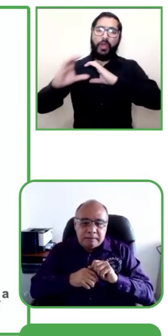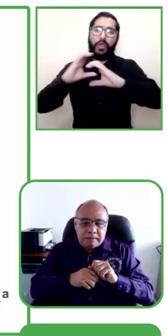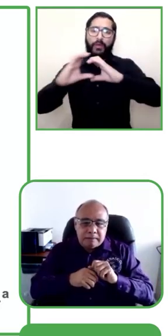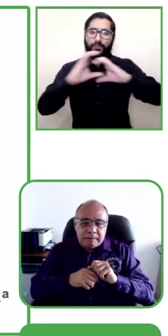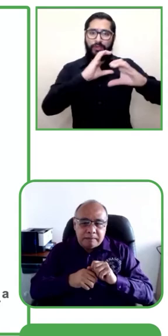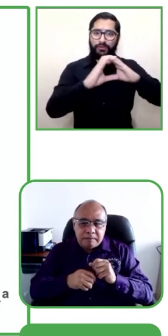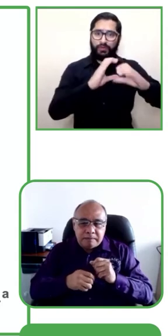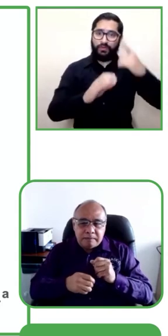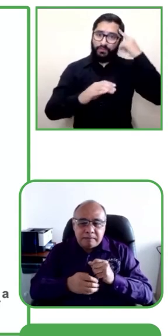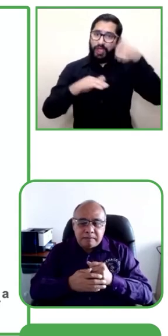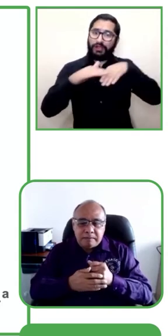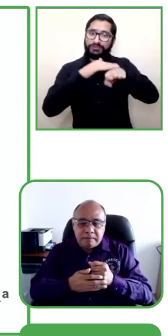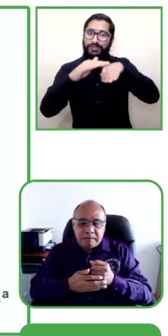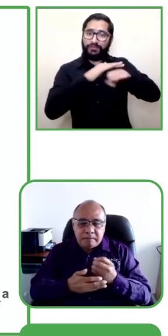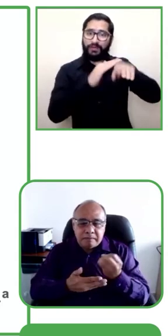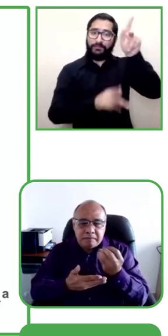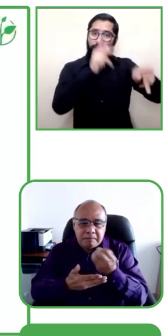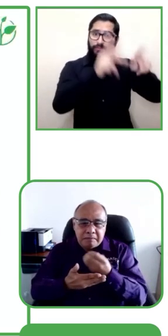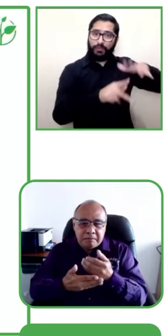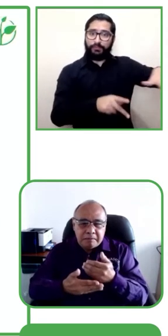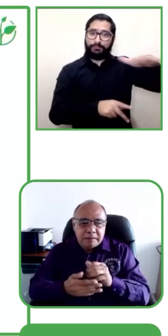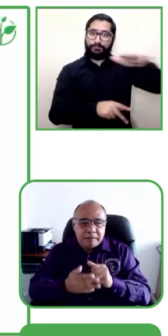de las personas sordas. Siguiente.